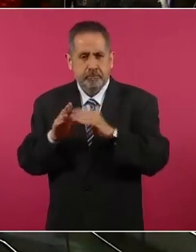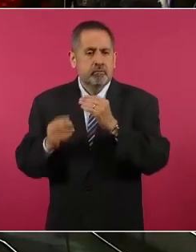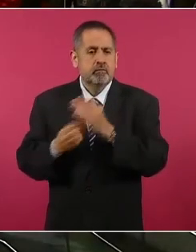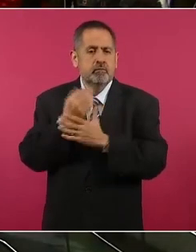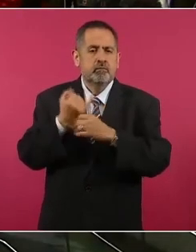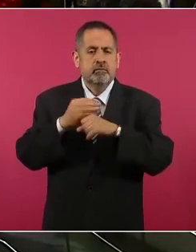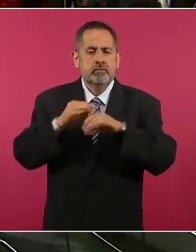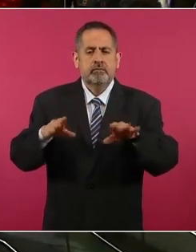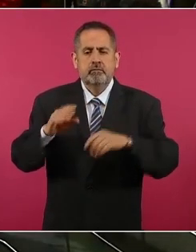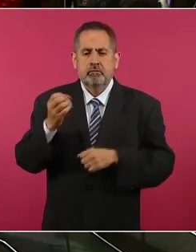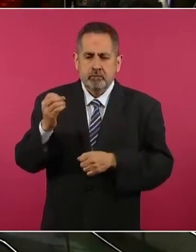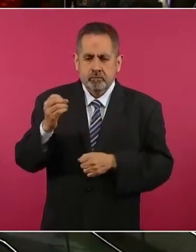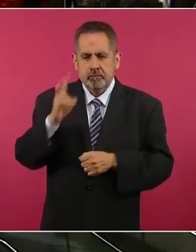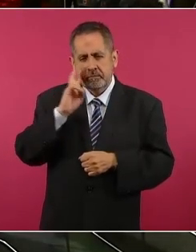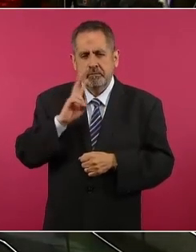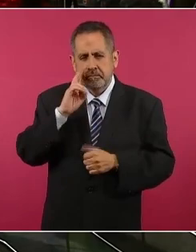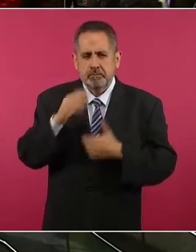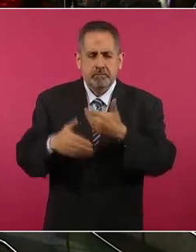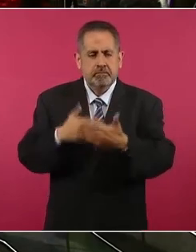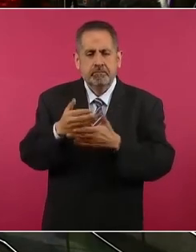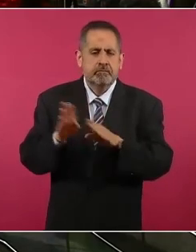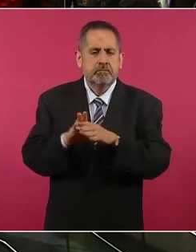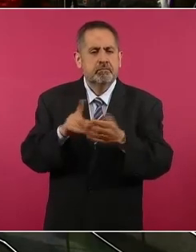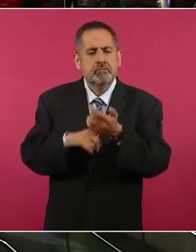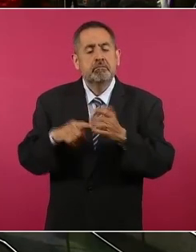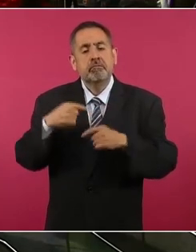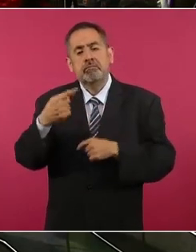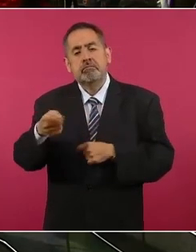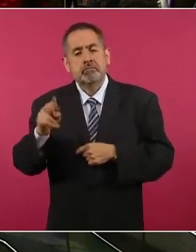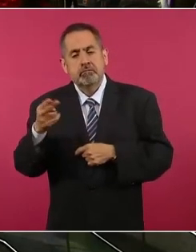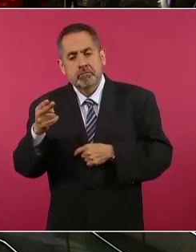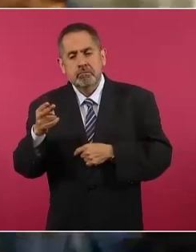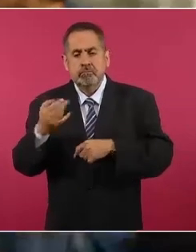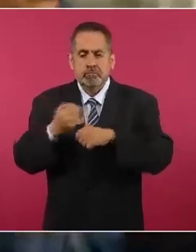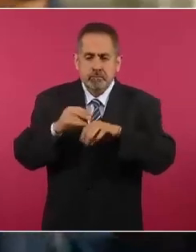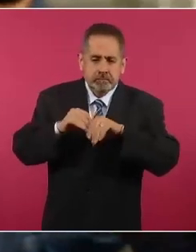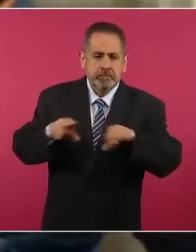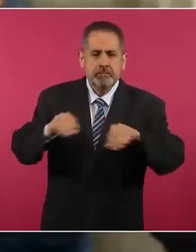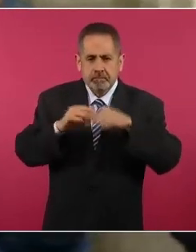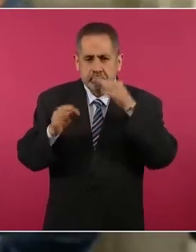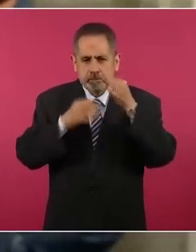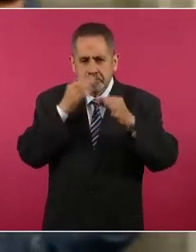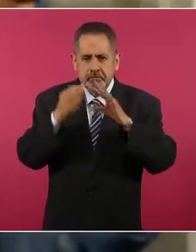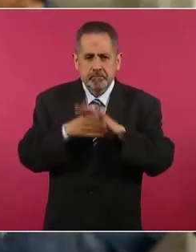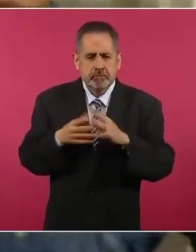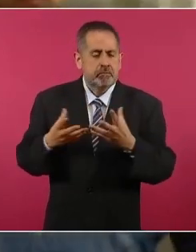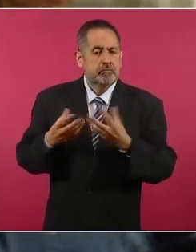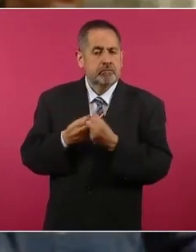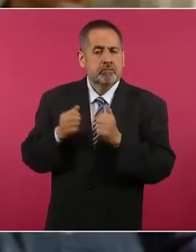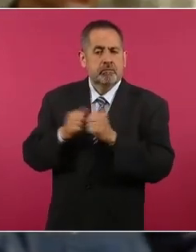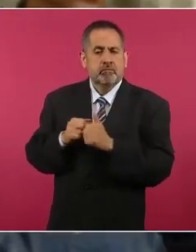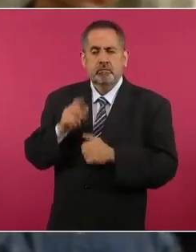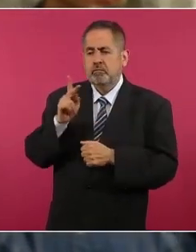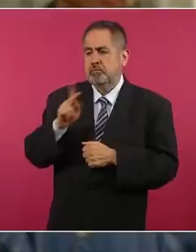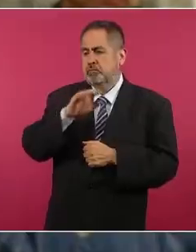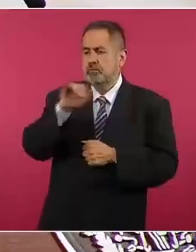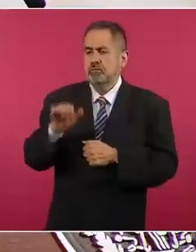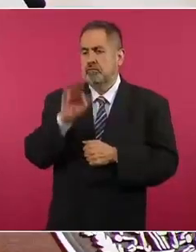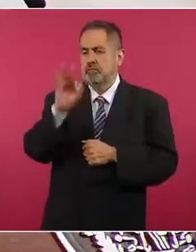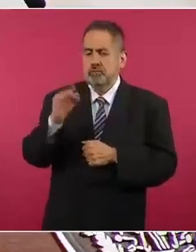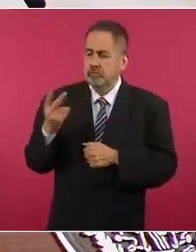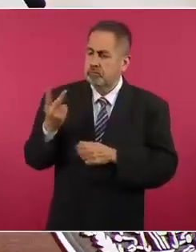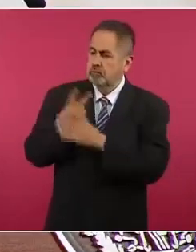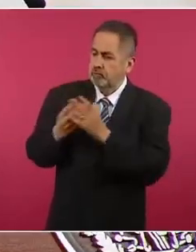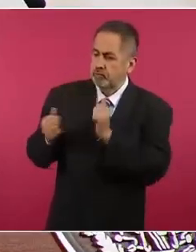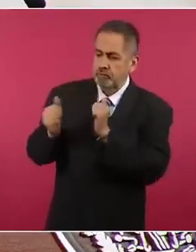informe para octubre o a principios de noviembre y que pudiéramos estar junto con el Poder Judicial y a